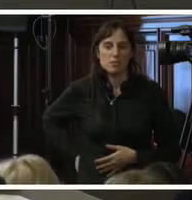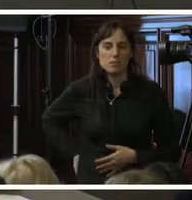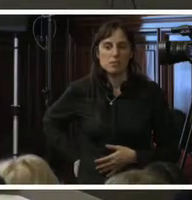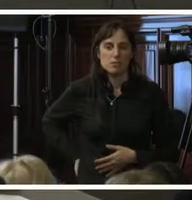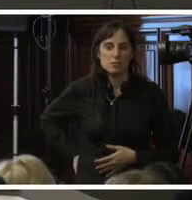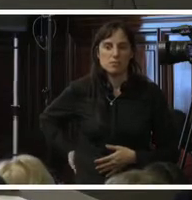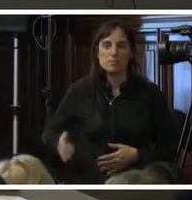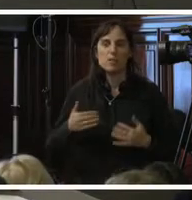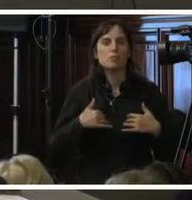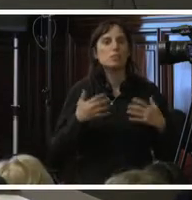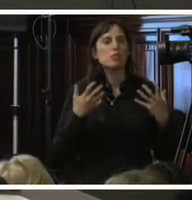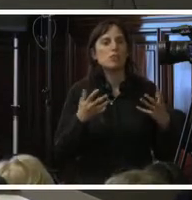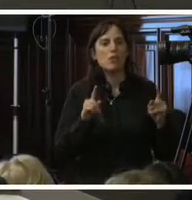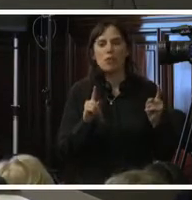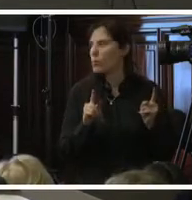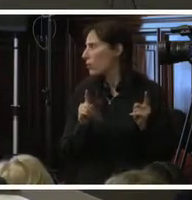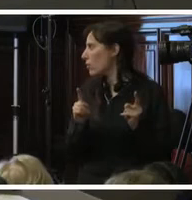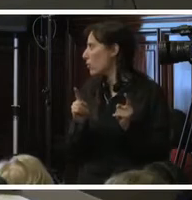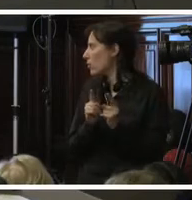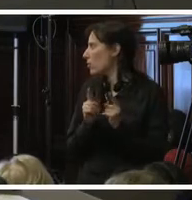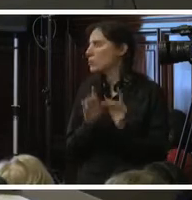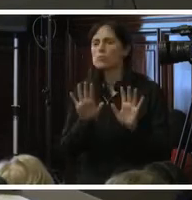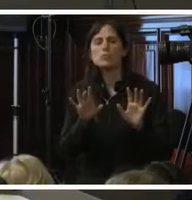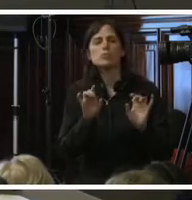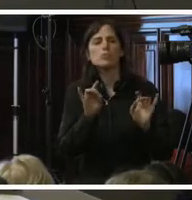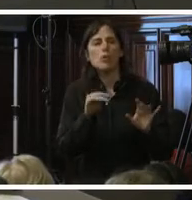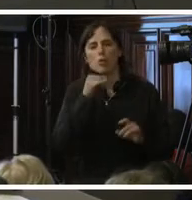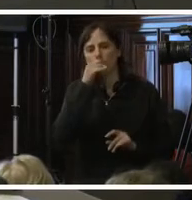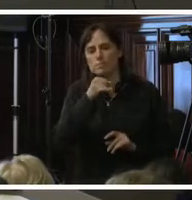No, yo quería hacer un breve comentario a efectos ilustrativos.